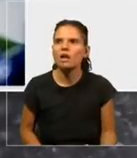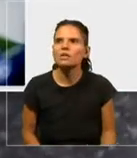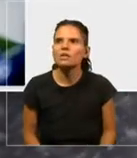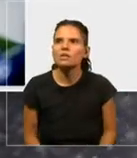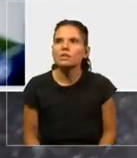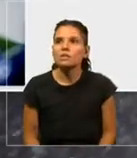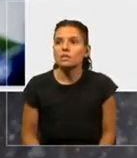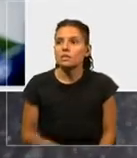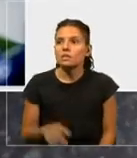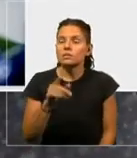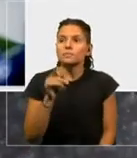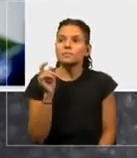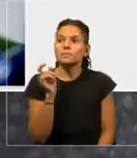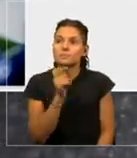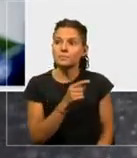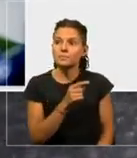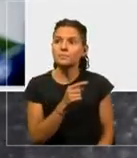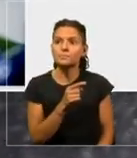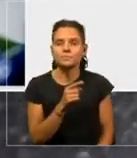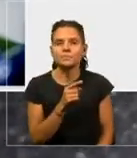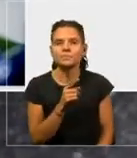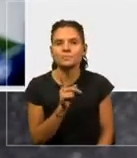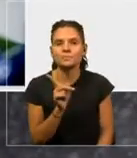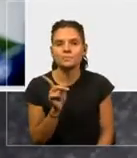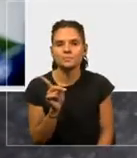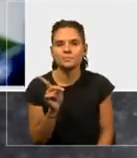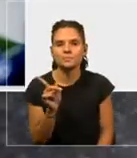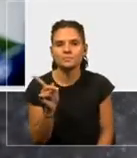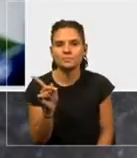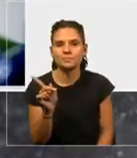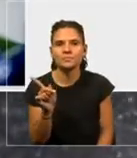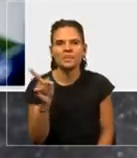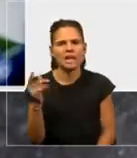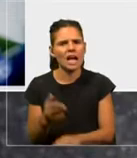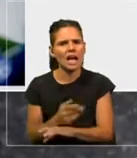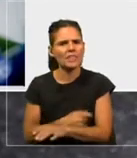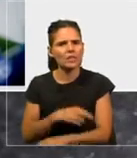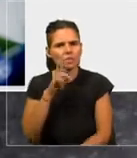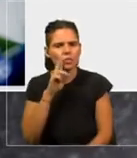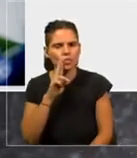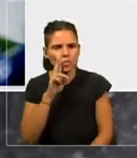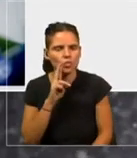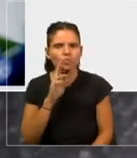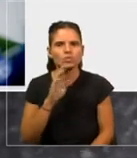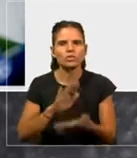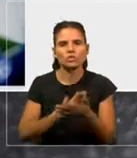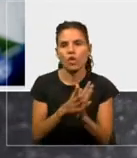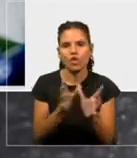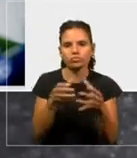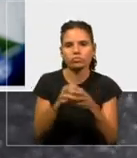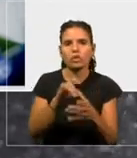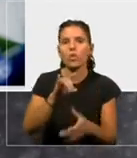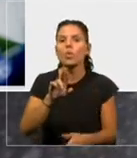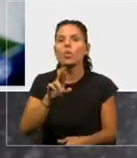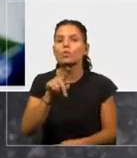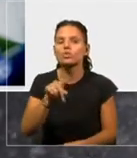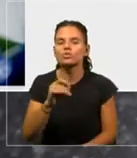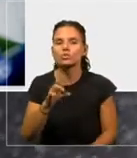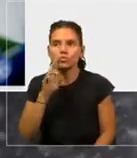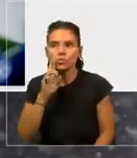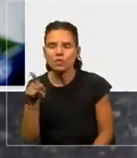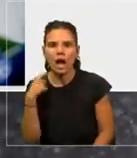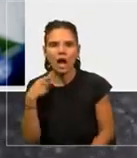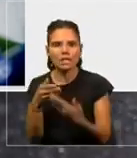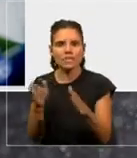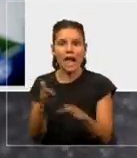Gorbachev, que fue antes de que la Rusia, toda la corporación, la URSS, digamos, se abriera, él